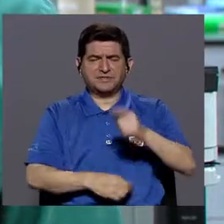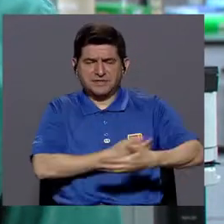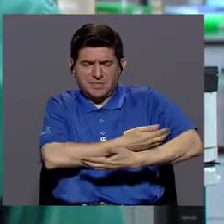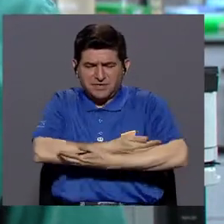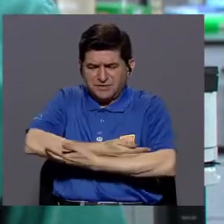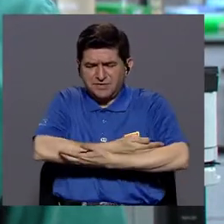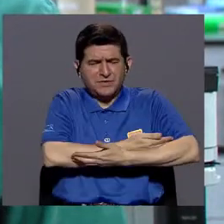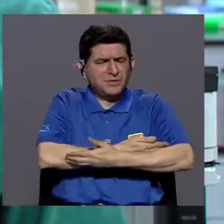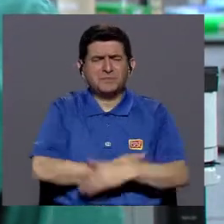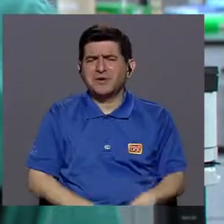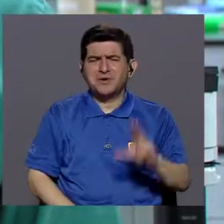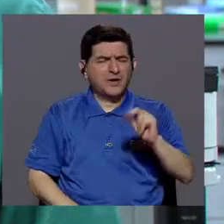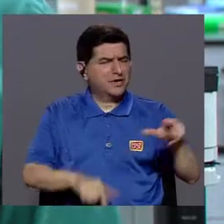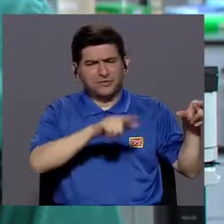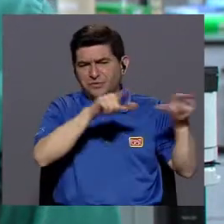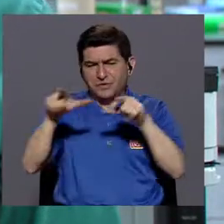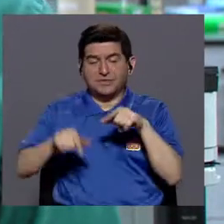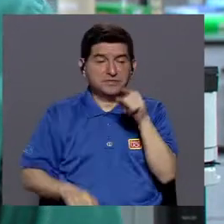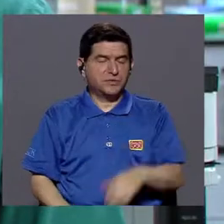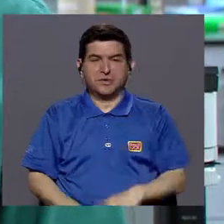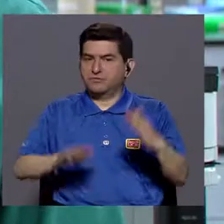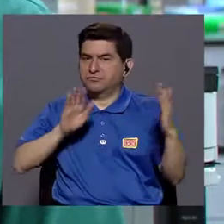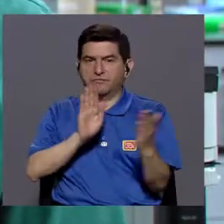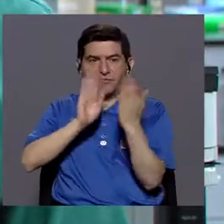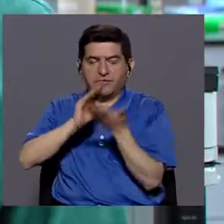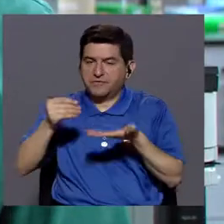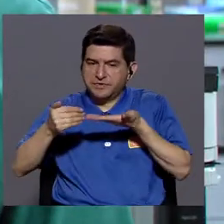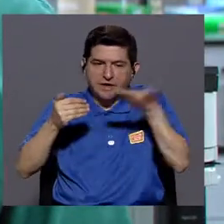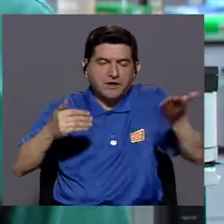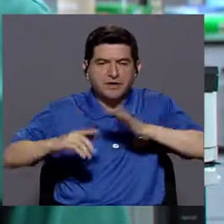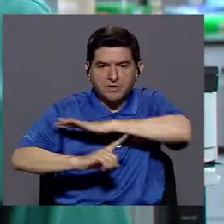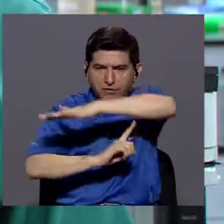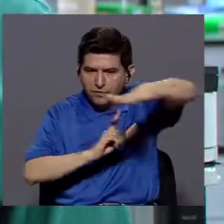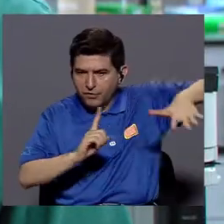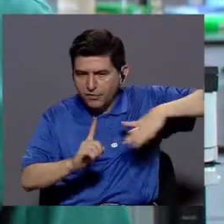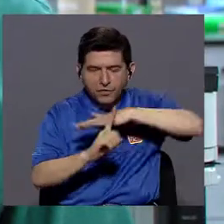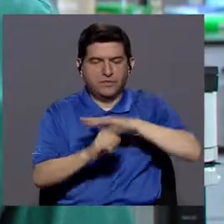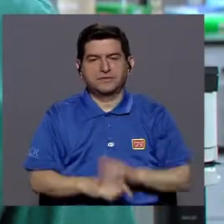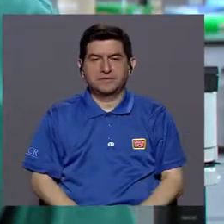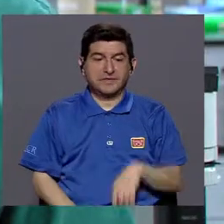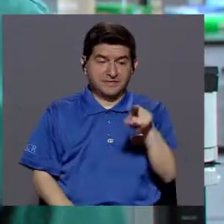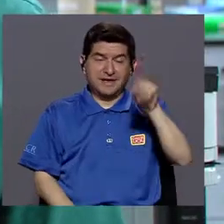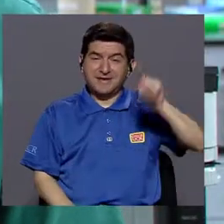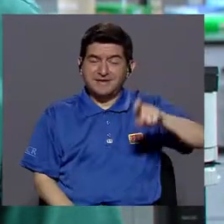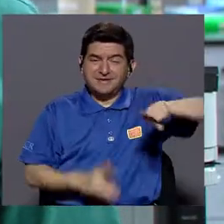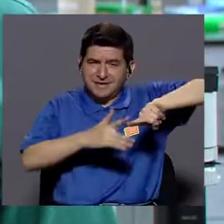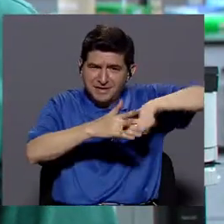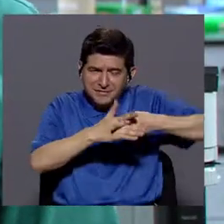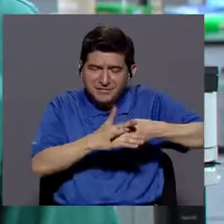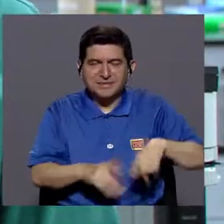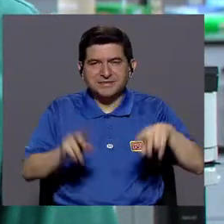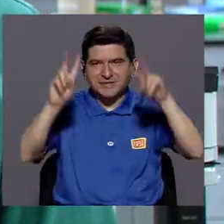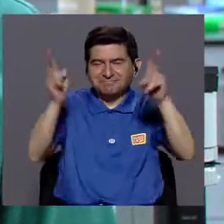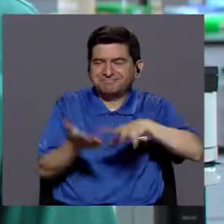inmunológico de un recién nacido es muy inmaduro. Él no ha sido expuesto a muchas cosas ambientales y por lo tanto él tiene que